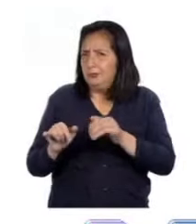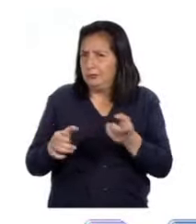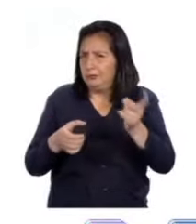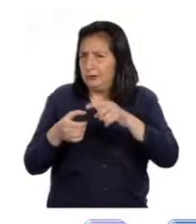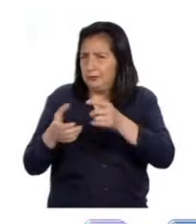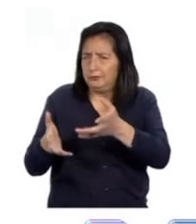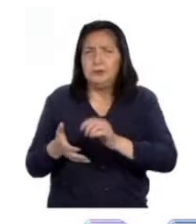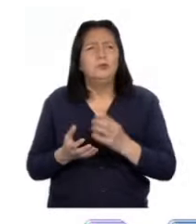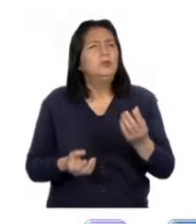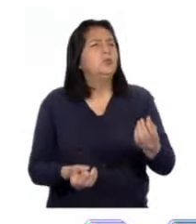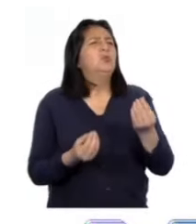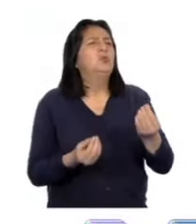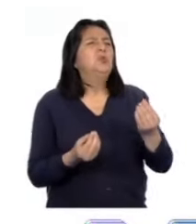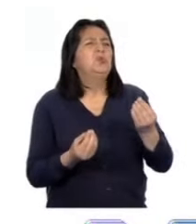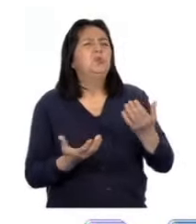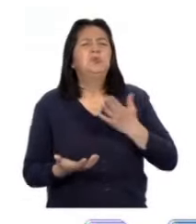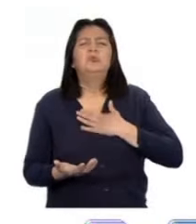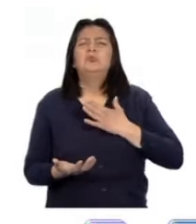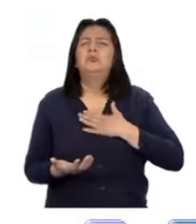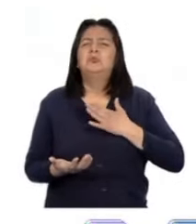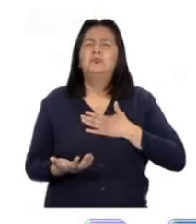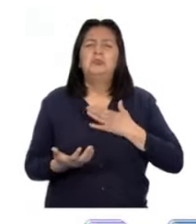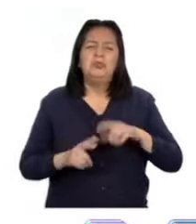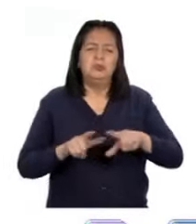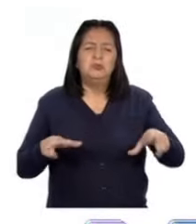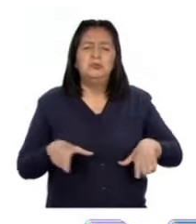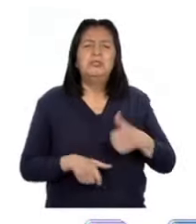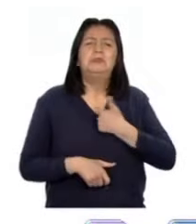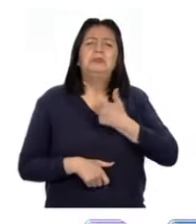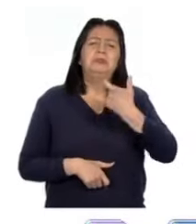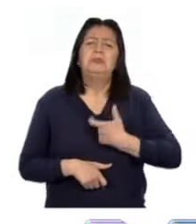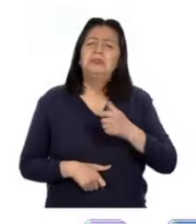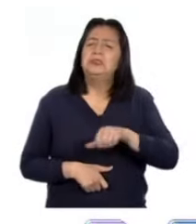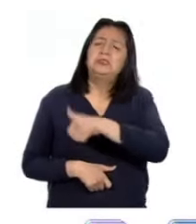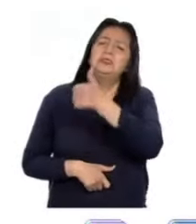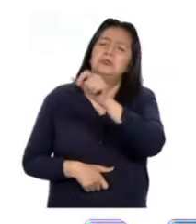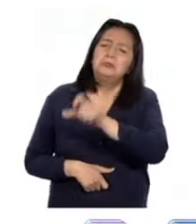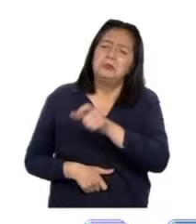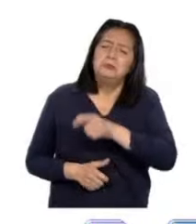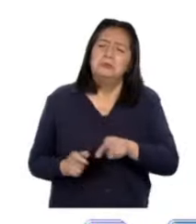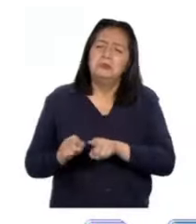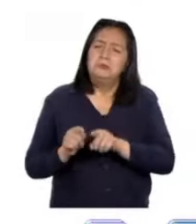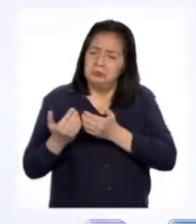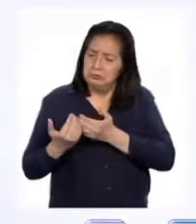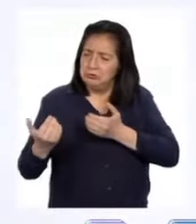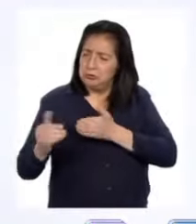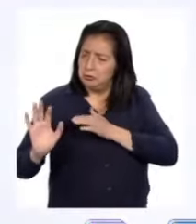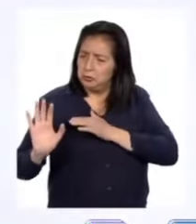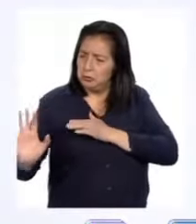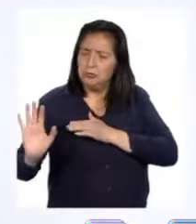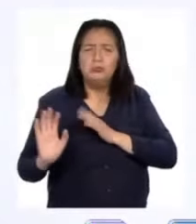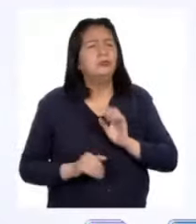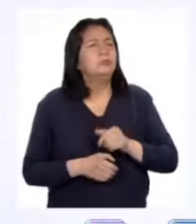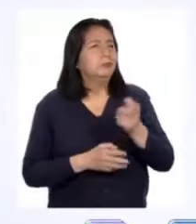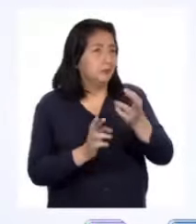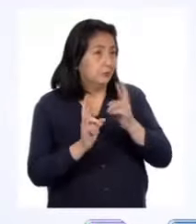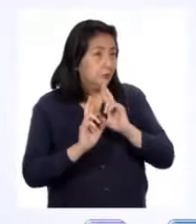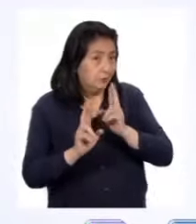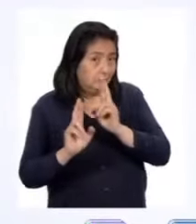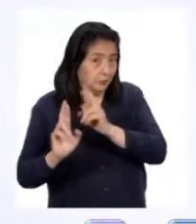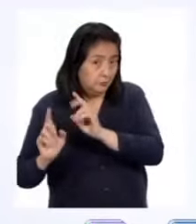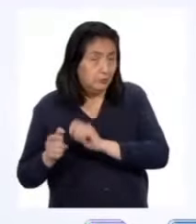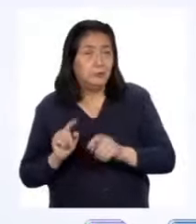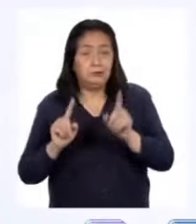¿Cómo podemos tener nuestro espacio personal y que las otras personas mantengan el suyo? Para responder a estas